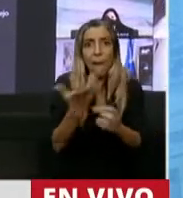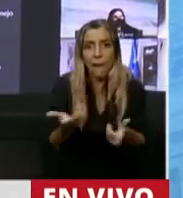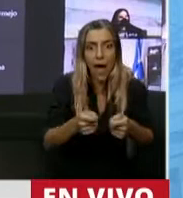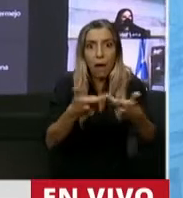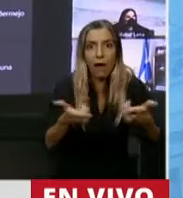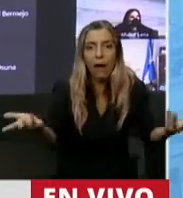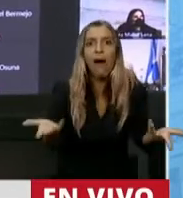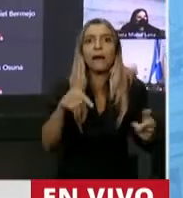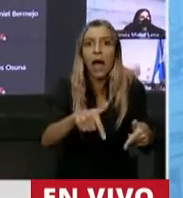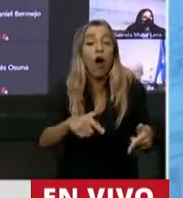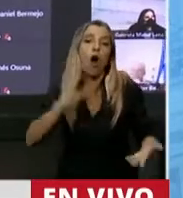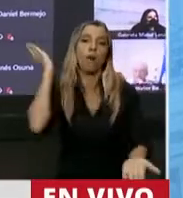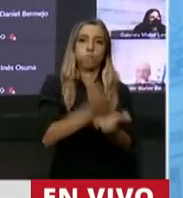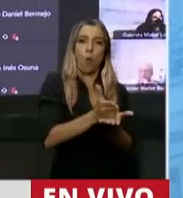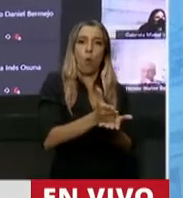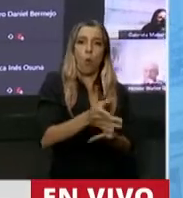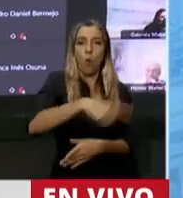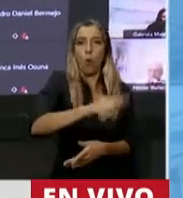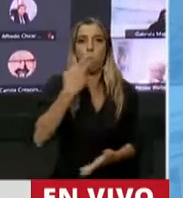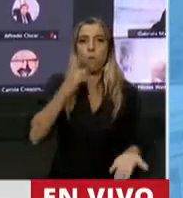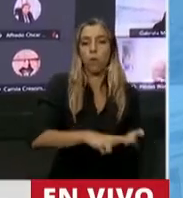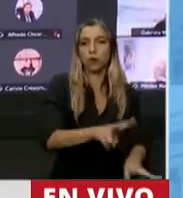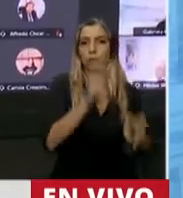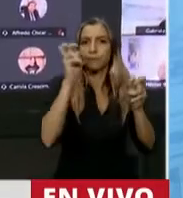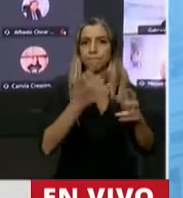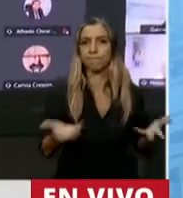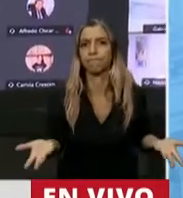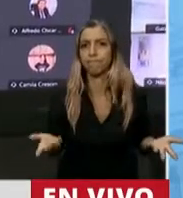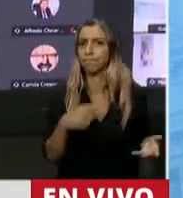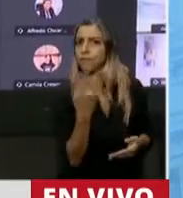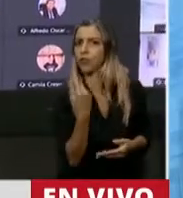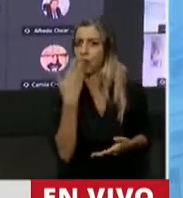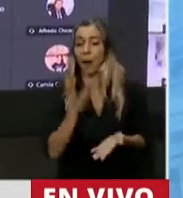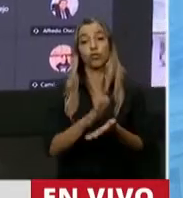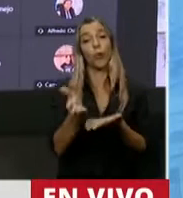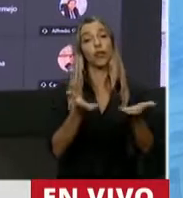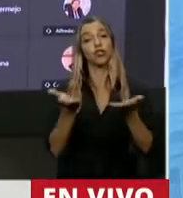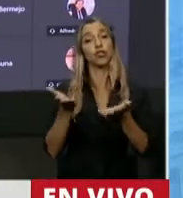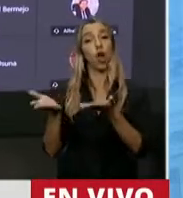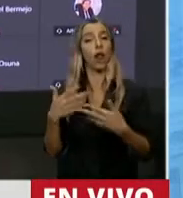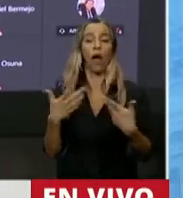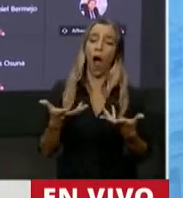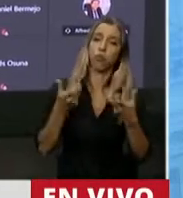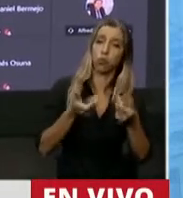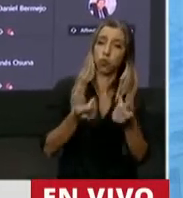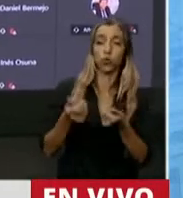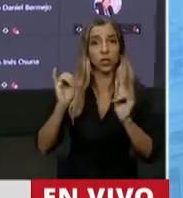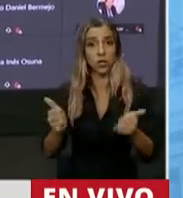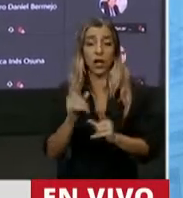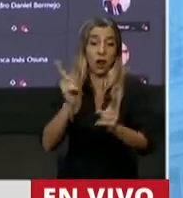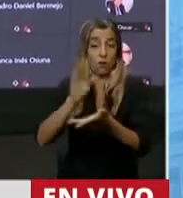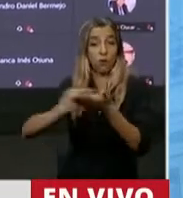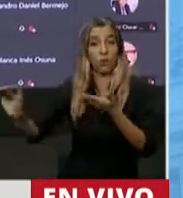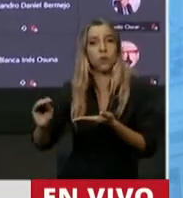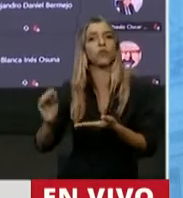solidaridad de la cual se habla. Porque si queremos hacer solidaridad, y hay algún diputado que tiene